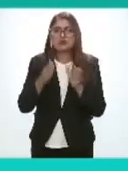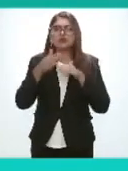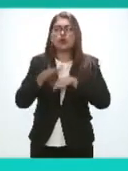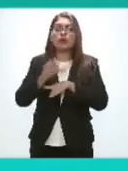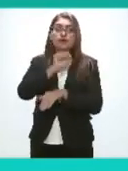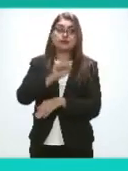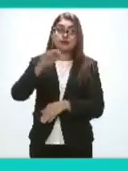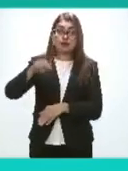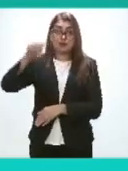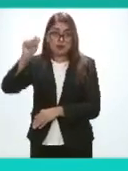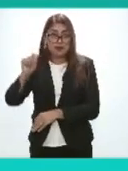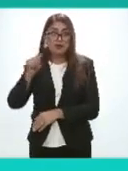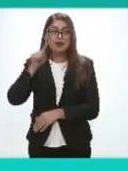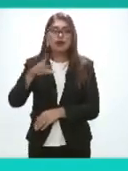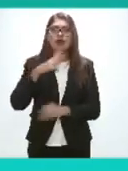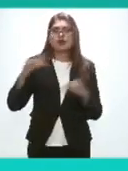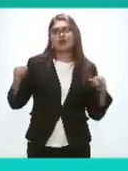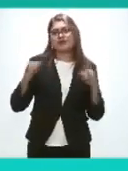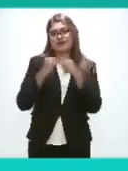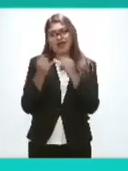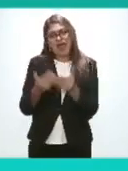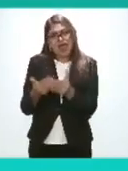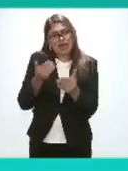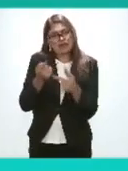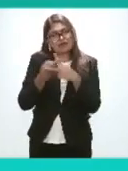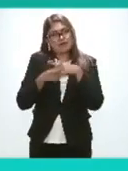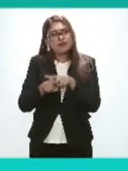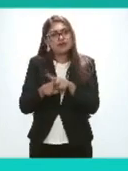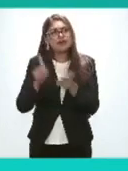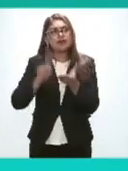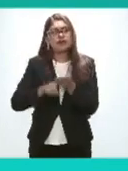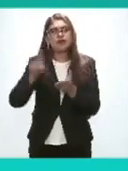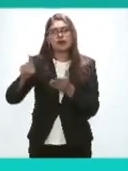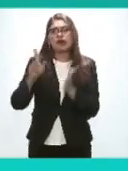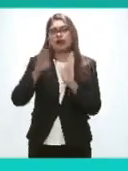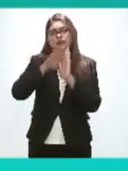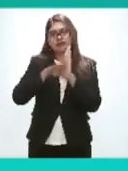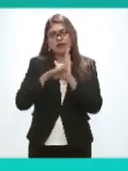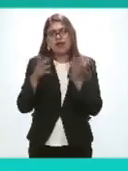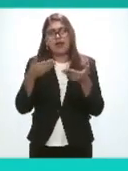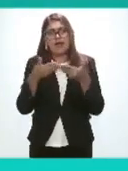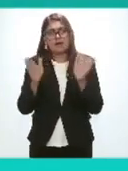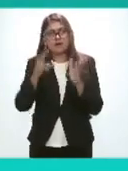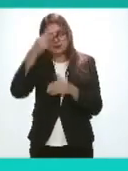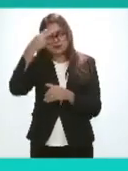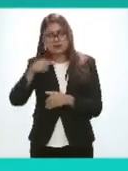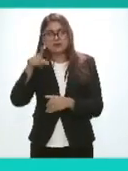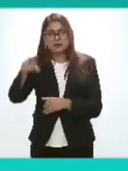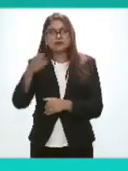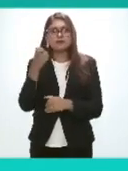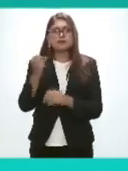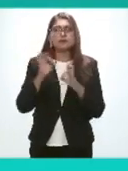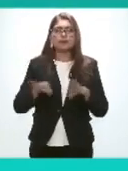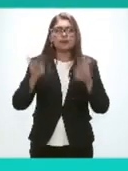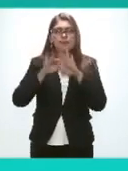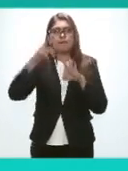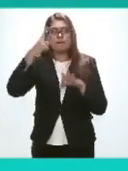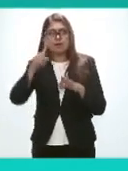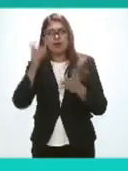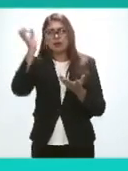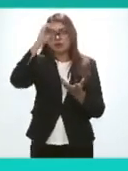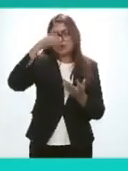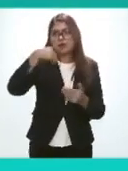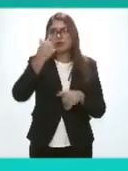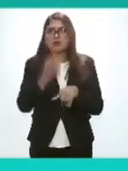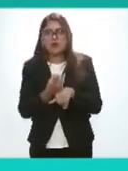las instancias que han precedido a este momento la estrategia Abramos México es muestra del potencial de la unión de voluntades de